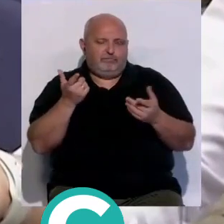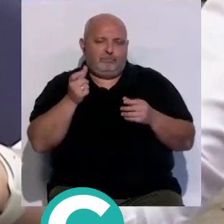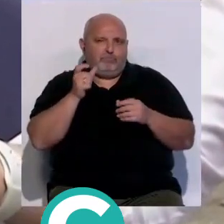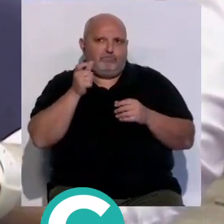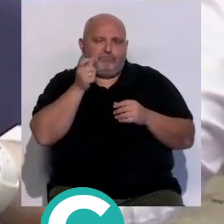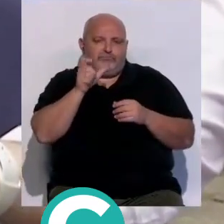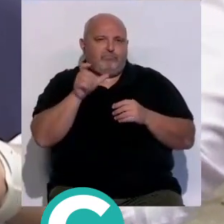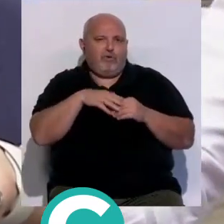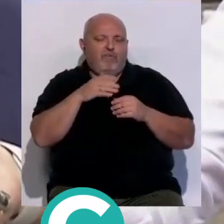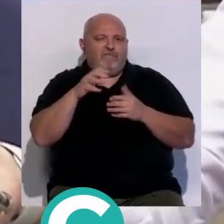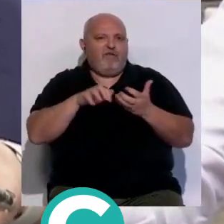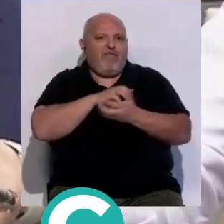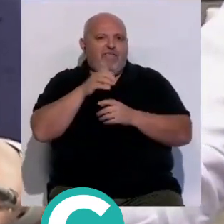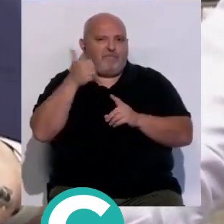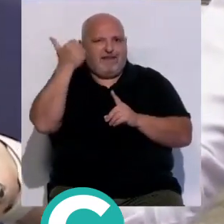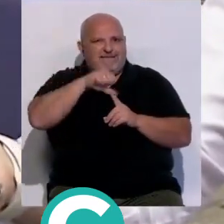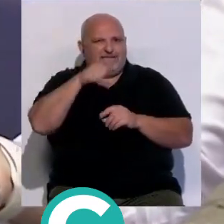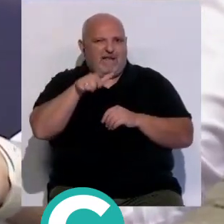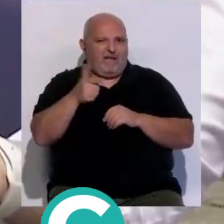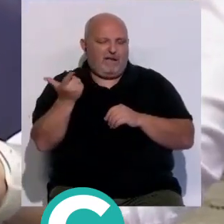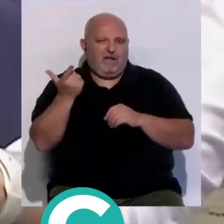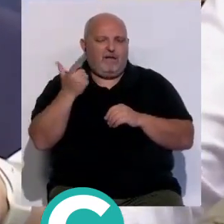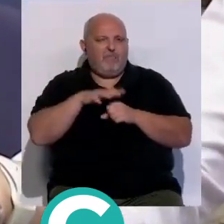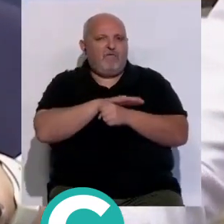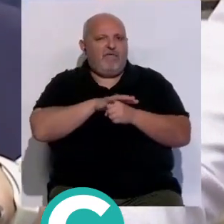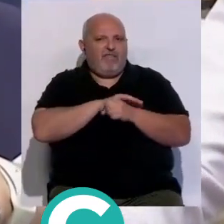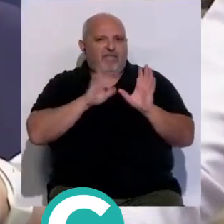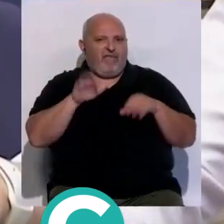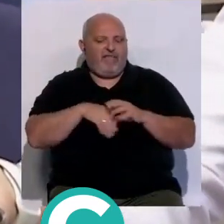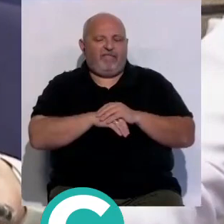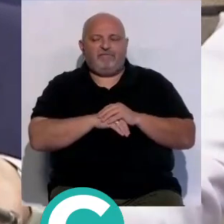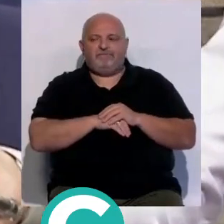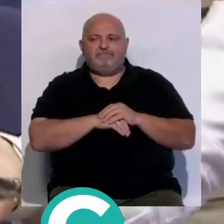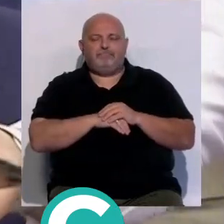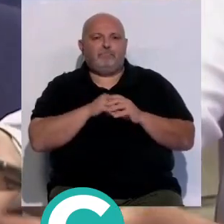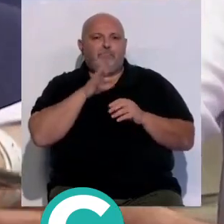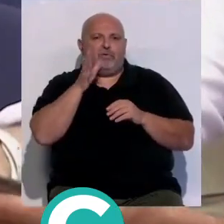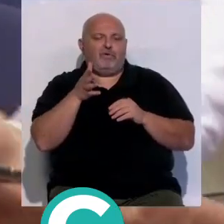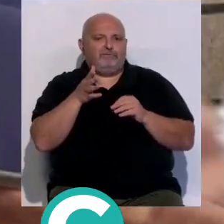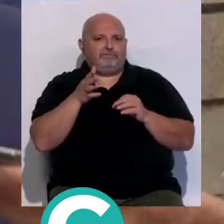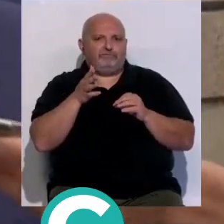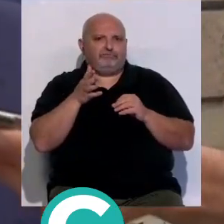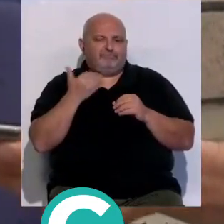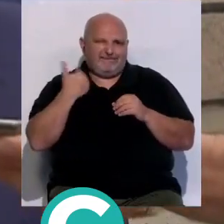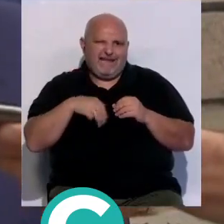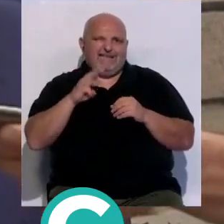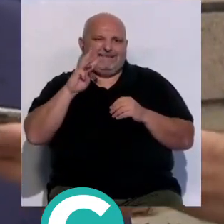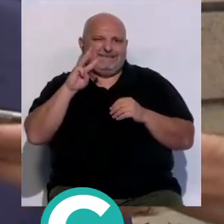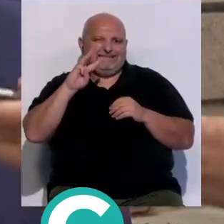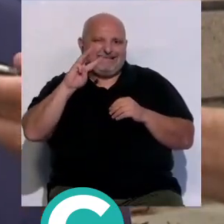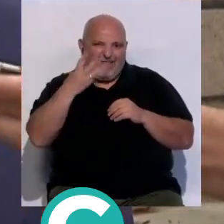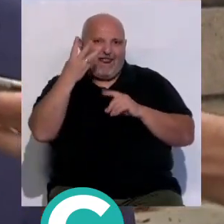violencia machista que ha ocurrido en la provincia de Cádiz por desgracia ya son tres